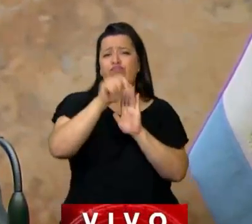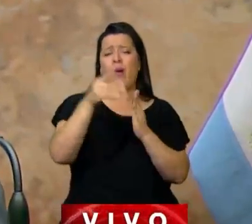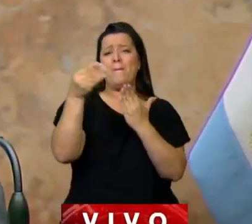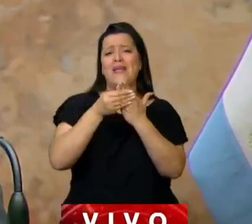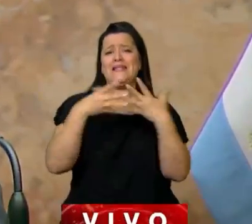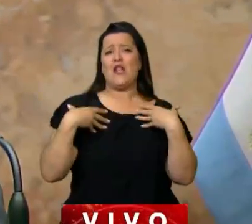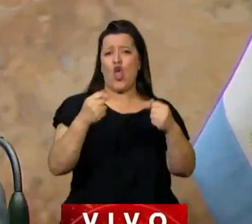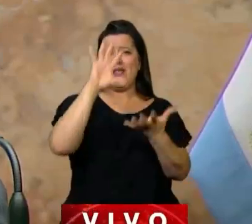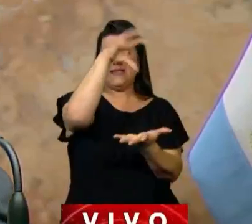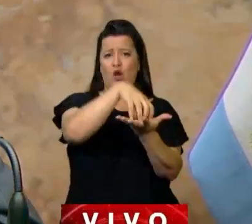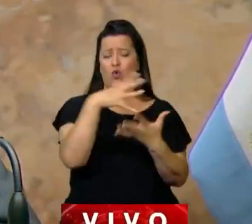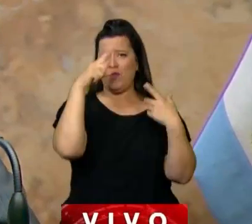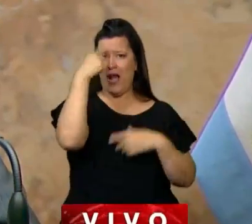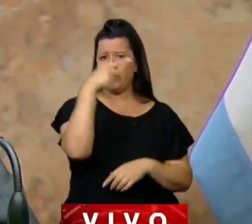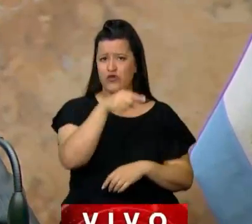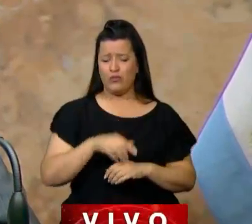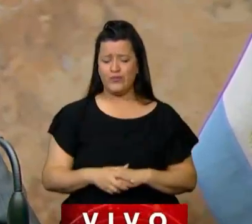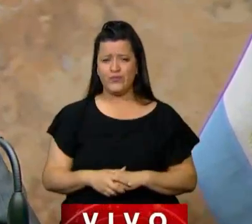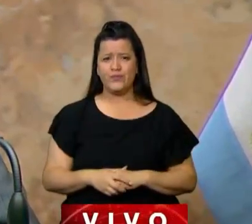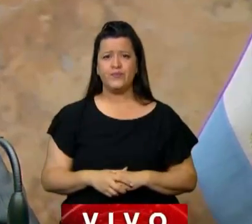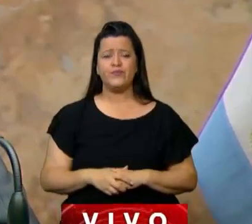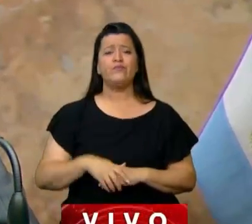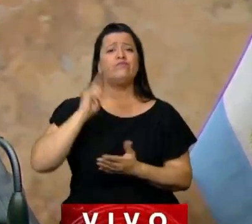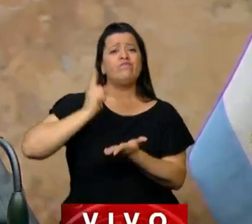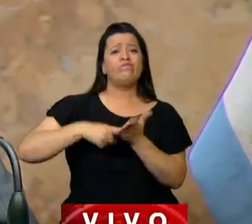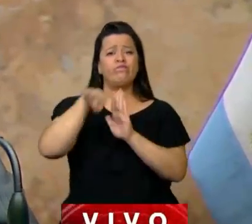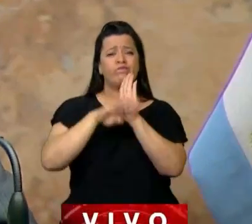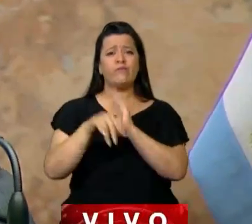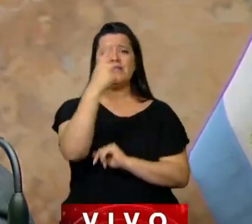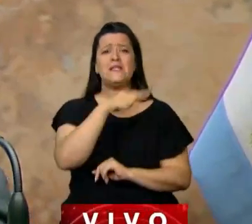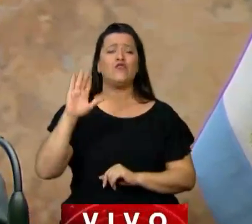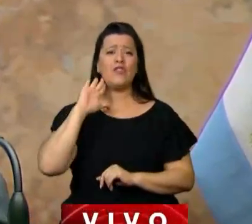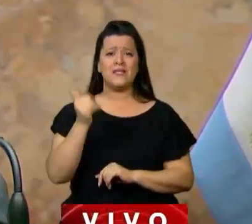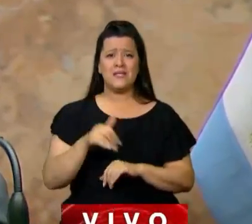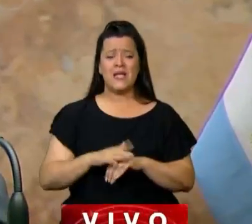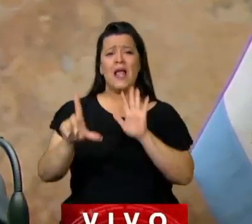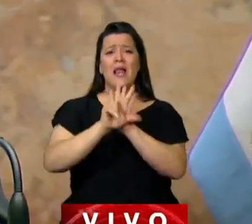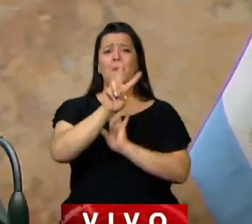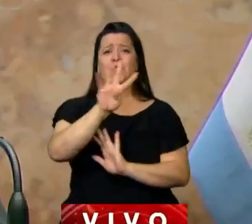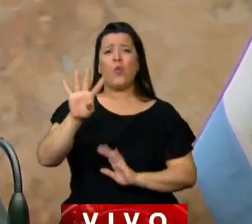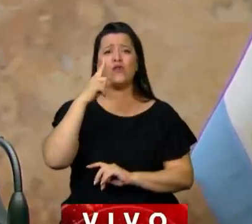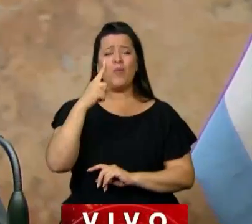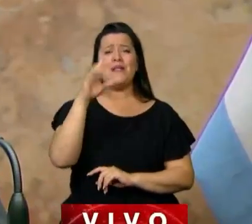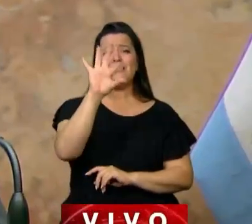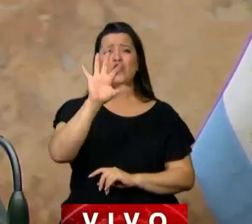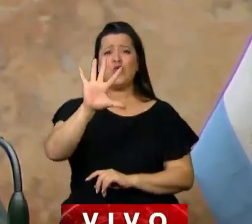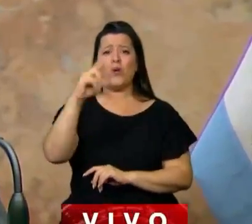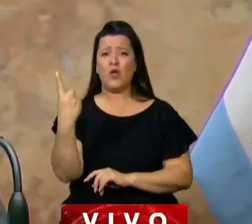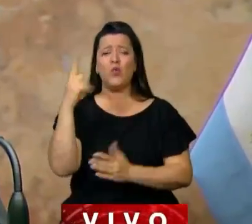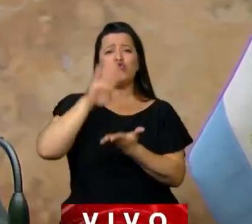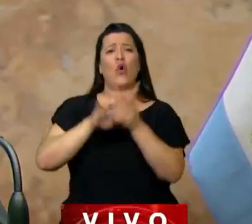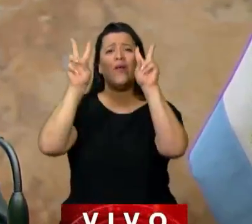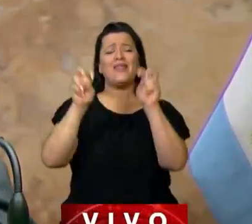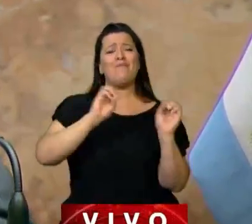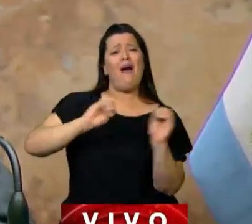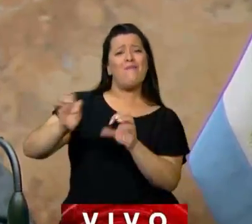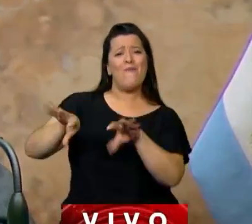Ministerio de Salud de la Nación. Orden del día 116, ley 24.051 de residuos